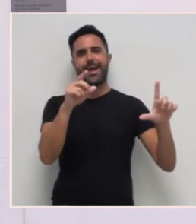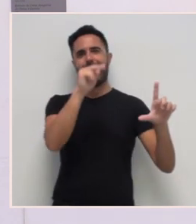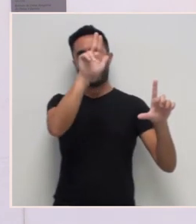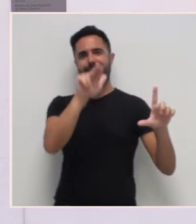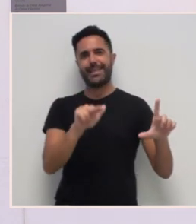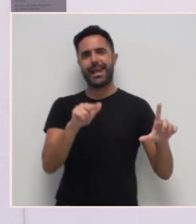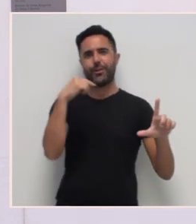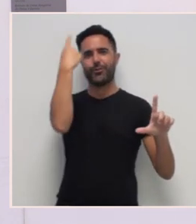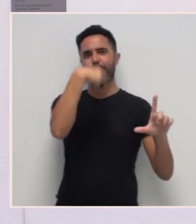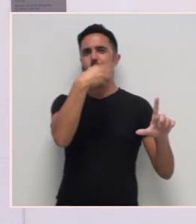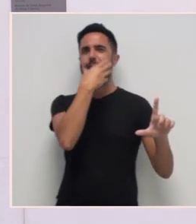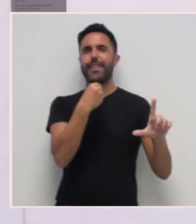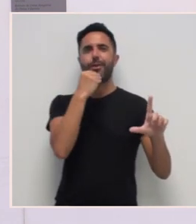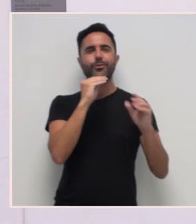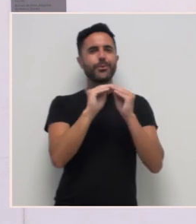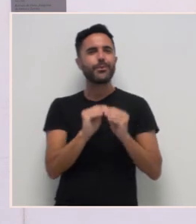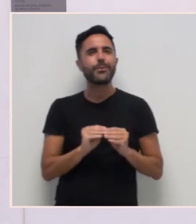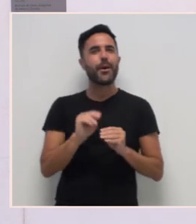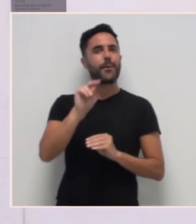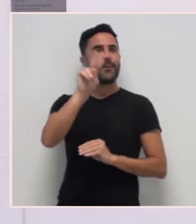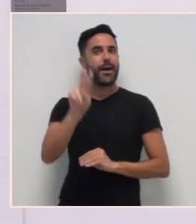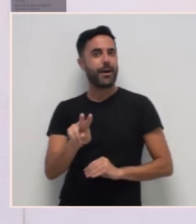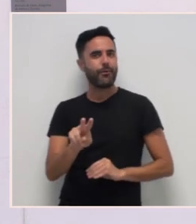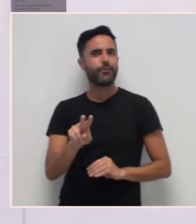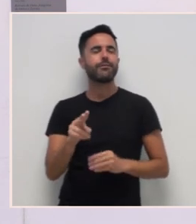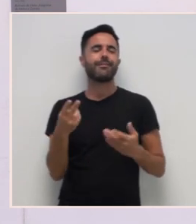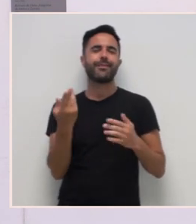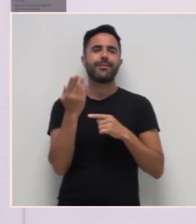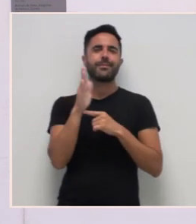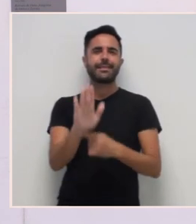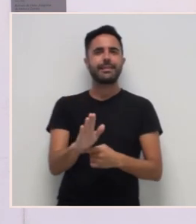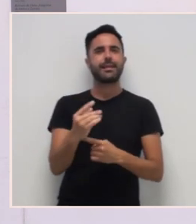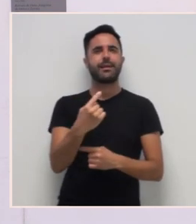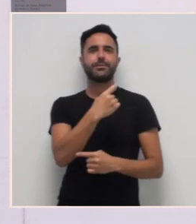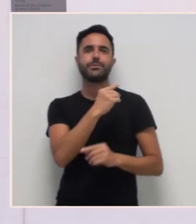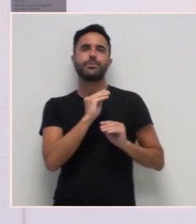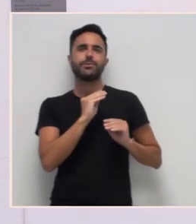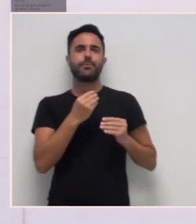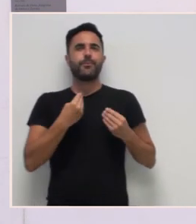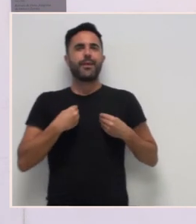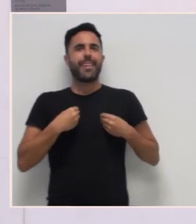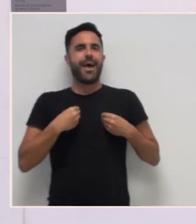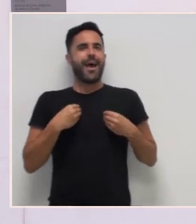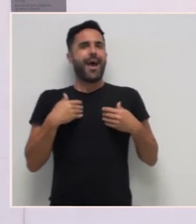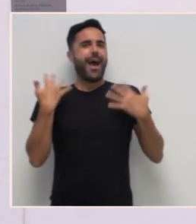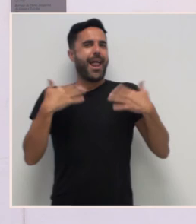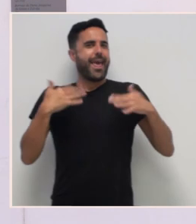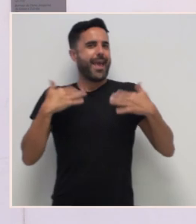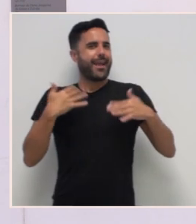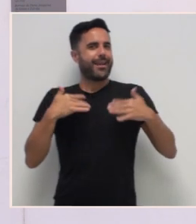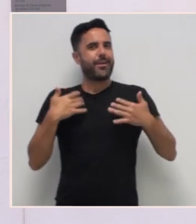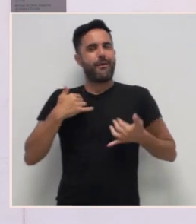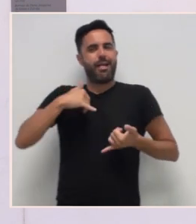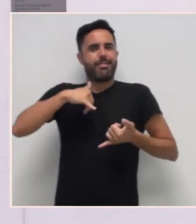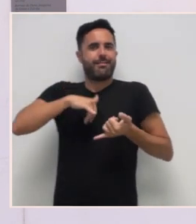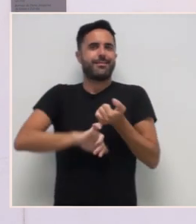fiso Joaquín Bamonde de como ela vivía esa alegría ou casarse enamorada que estivo toda a